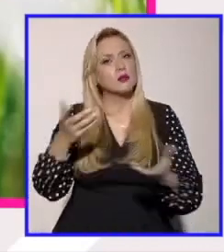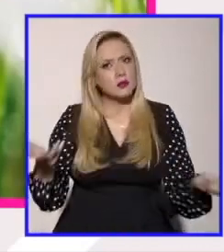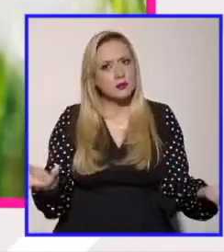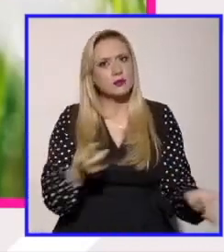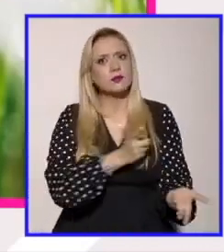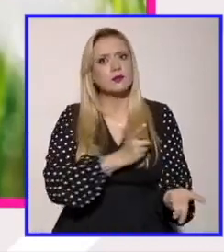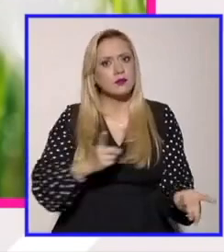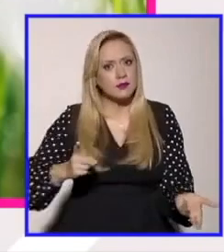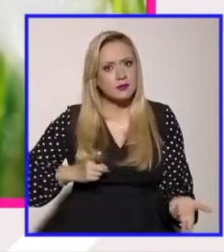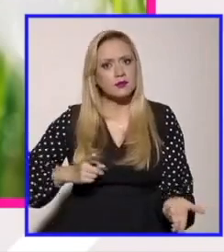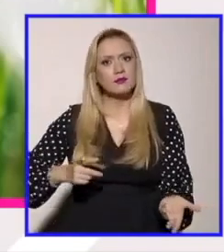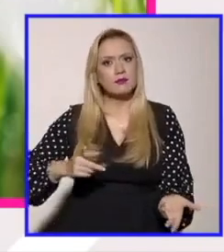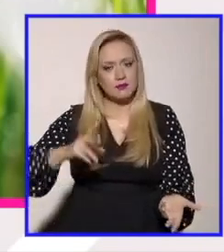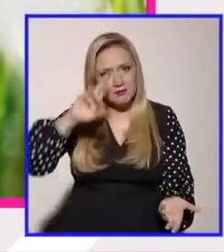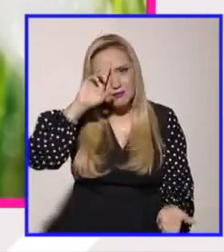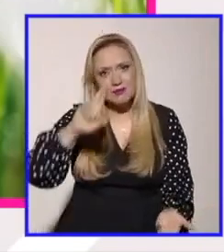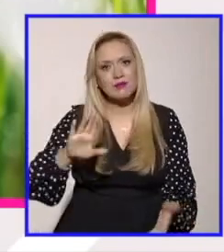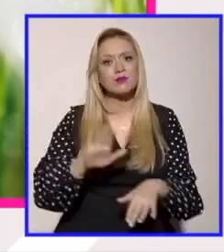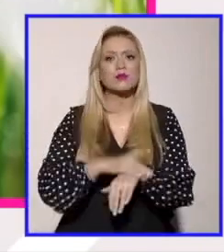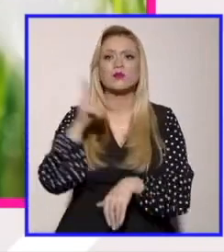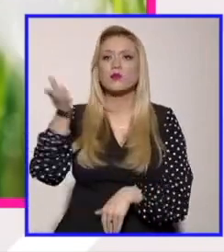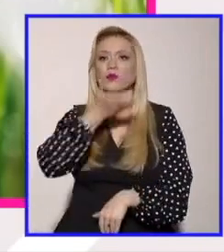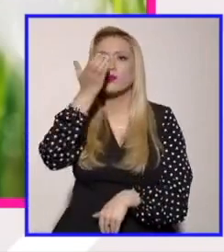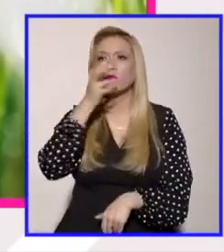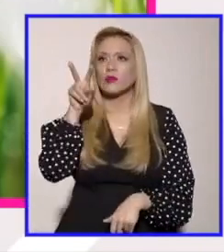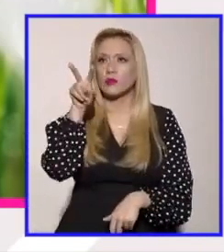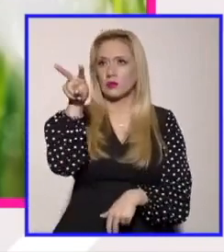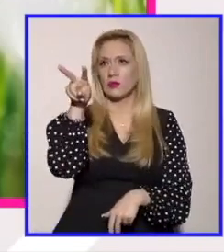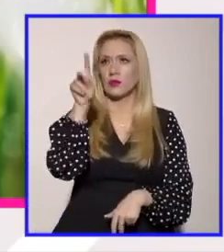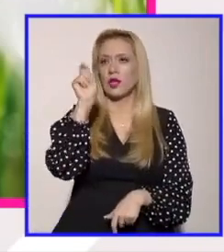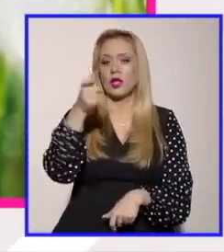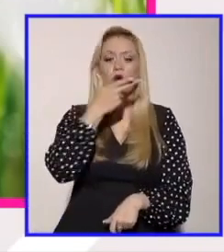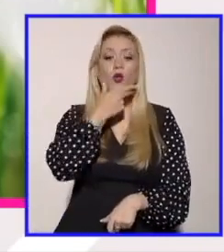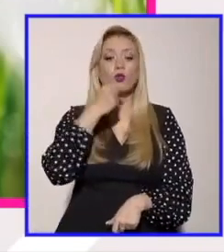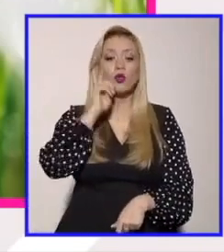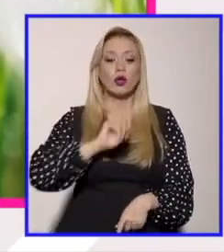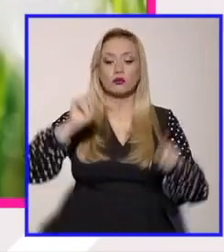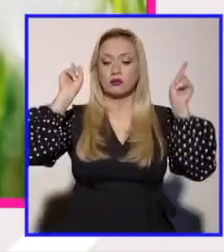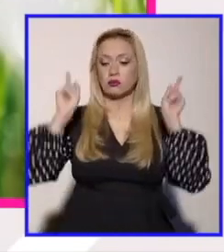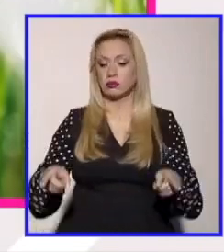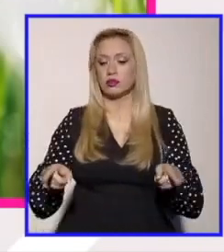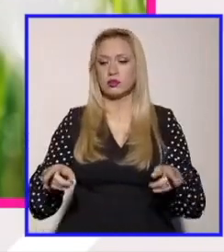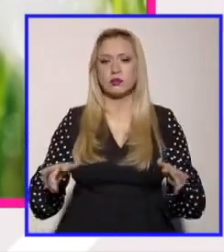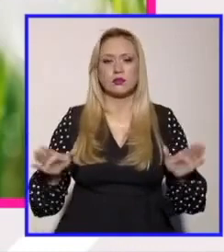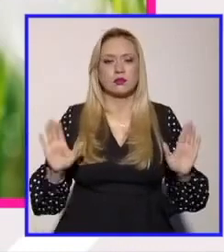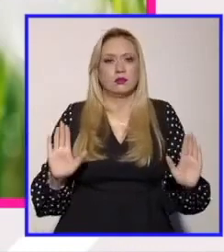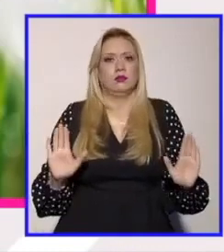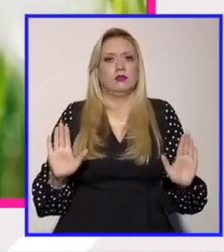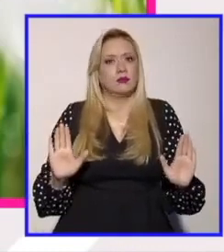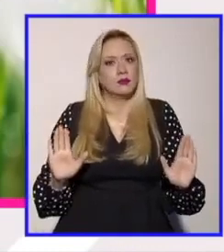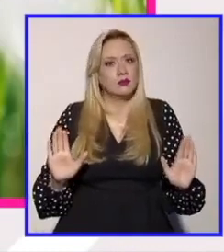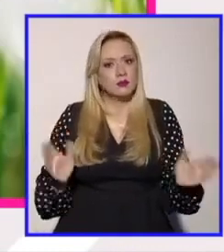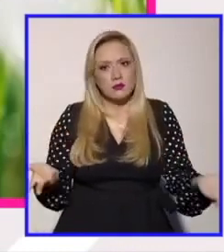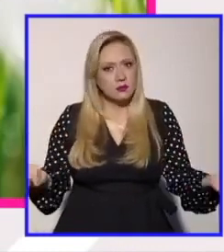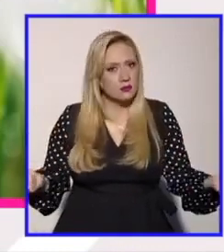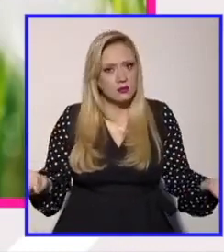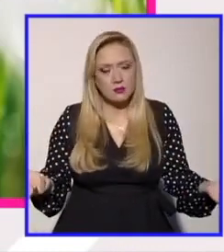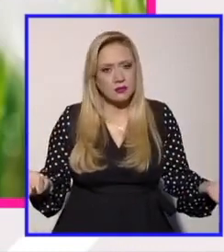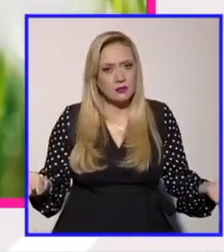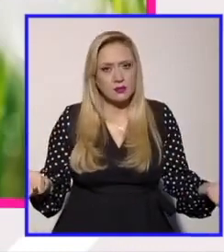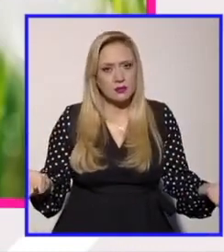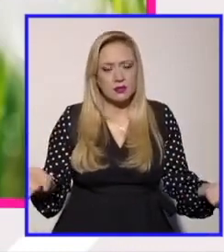patriarcal califica distintas maneras en las que se estructura la violencia y en ese sentido lo